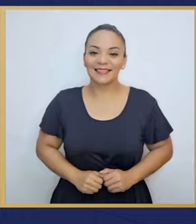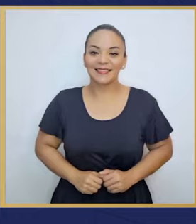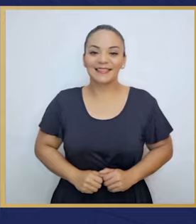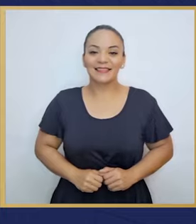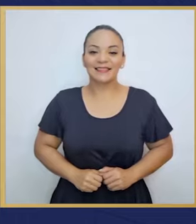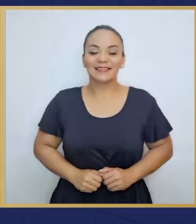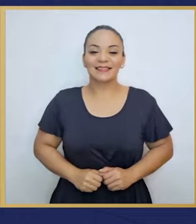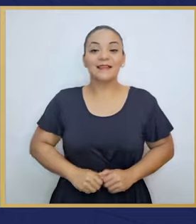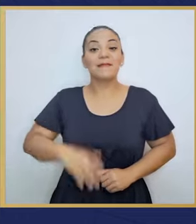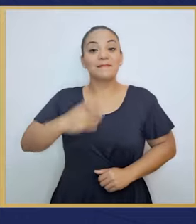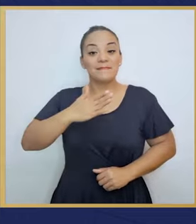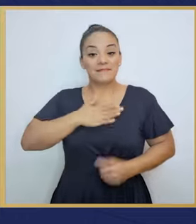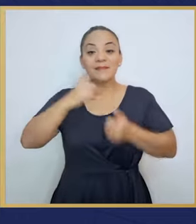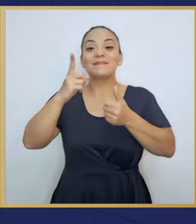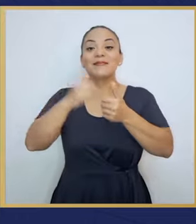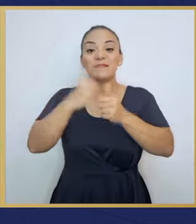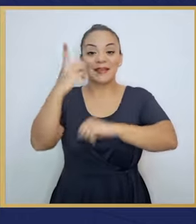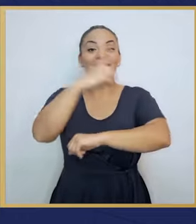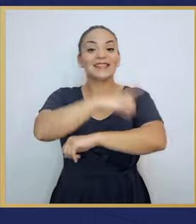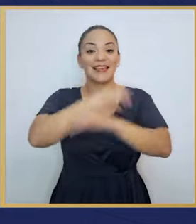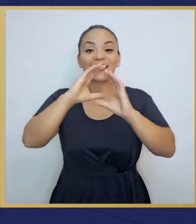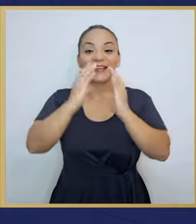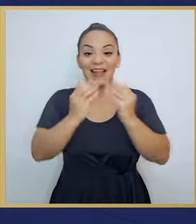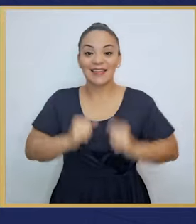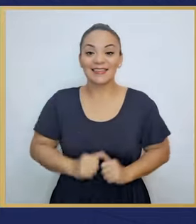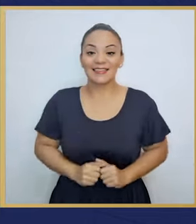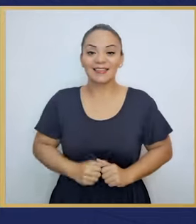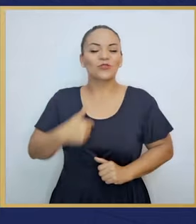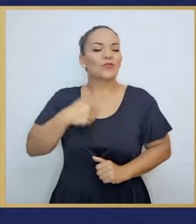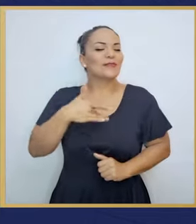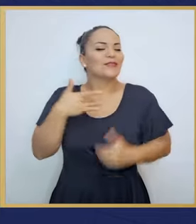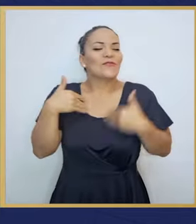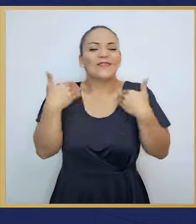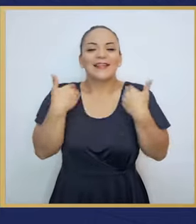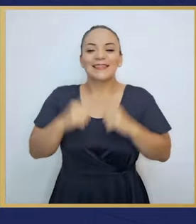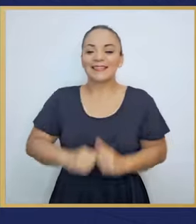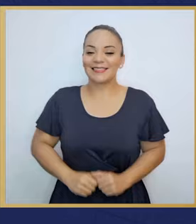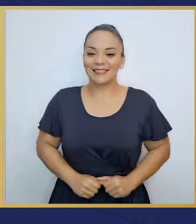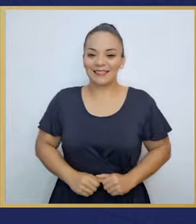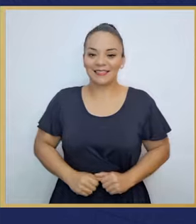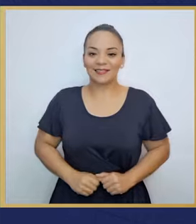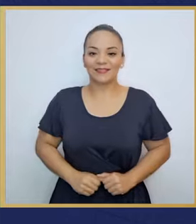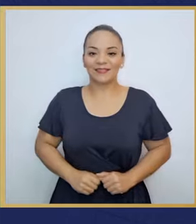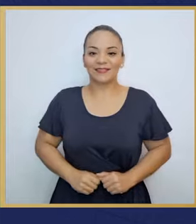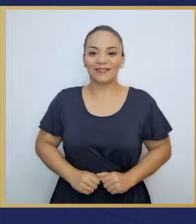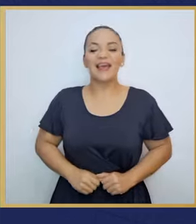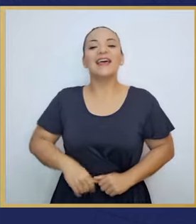¡Presidente! Este es mi primer día de clases y estoy muy feliz.